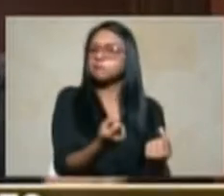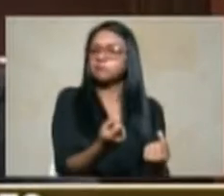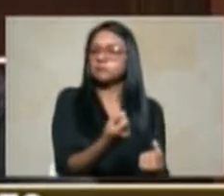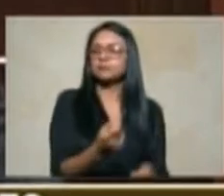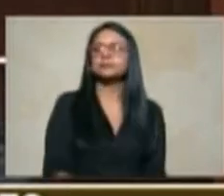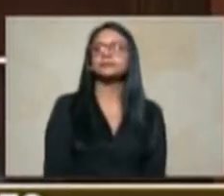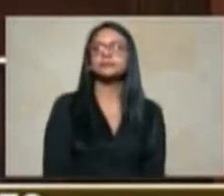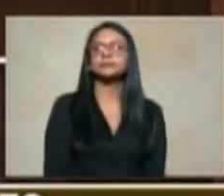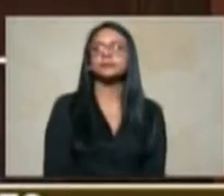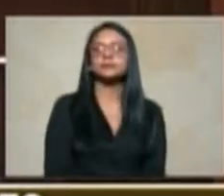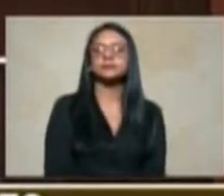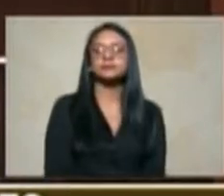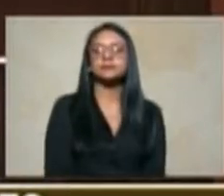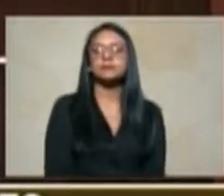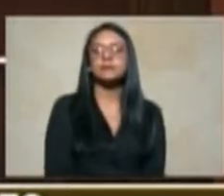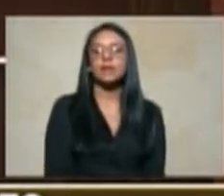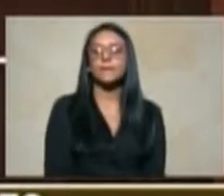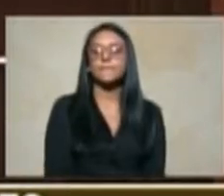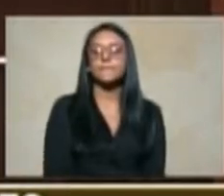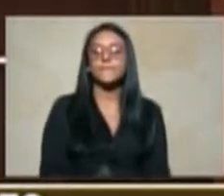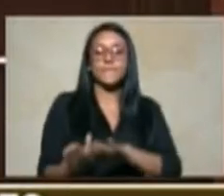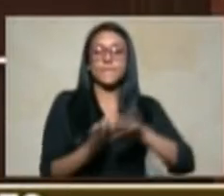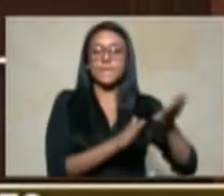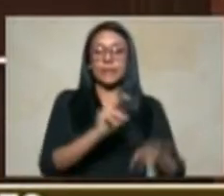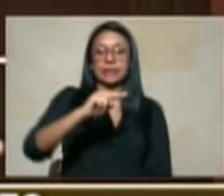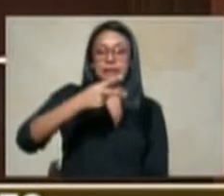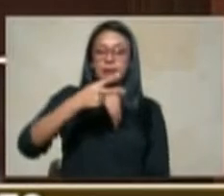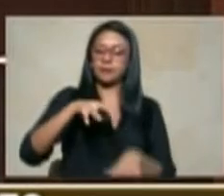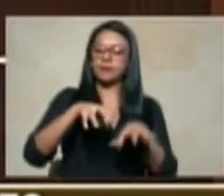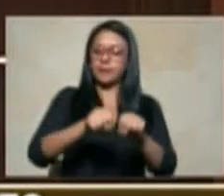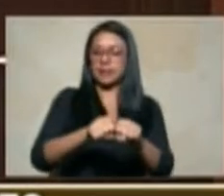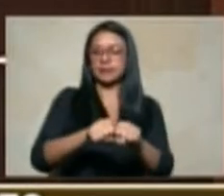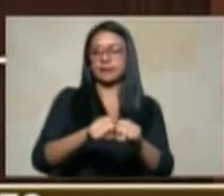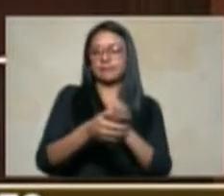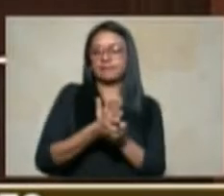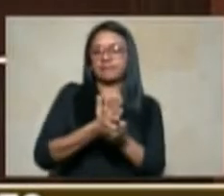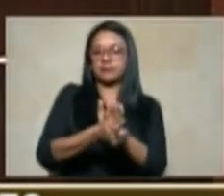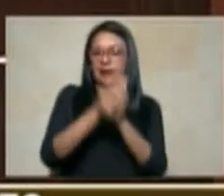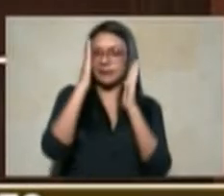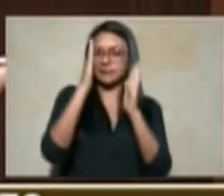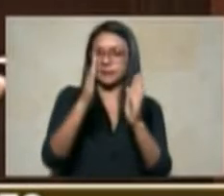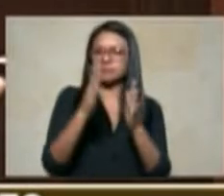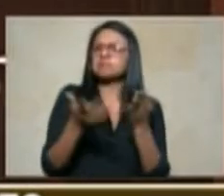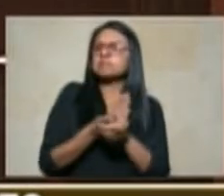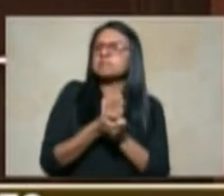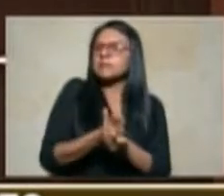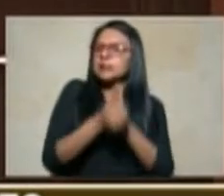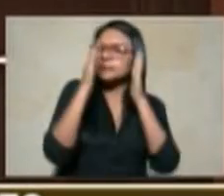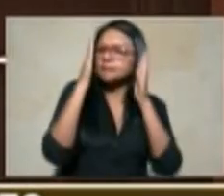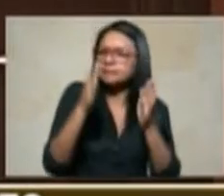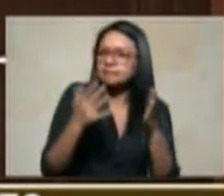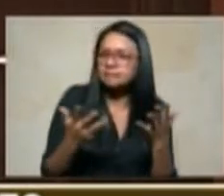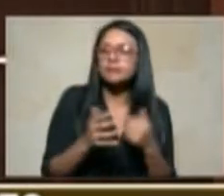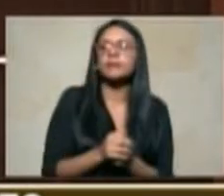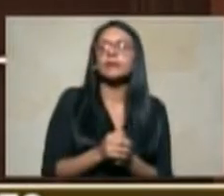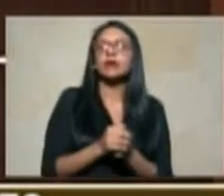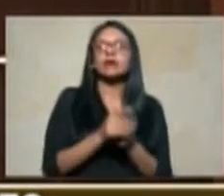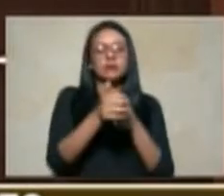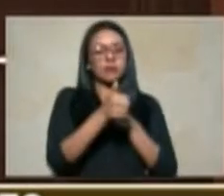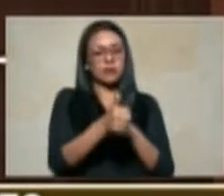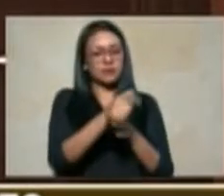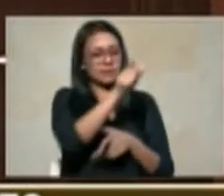los segundos ocupantes tienen un mecanismo de atención que es un mecanismo de atención la instrucción que un juez de la república ordena a